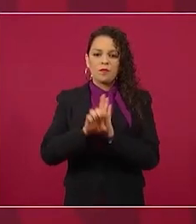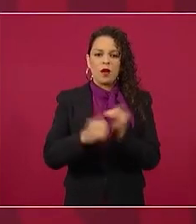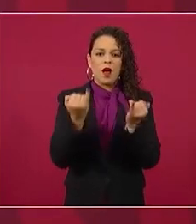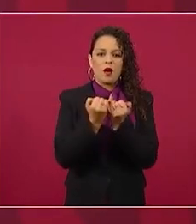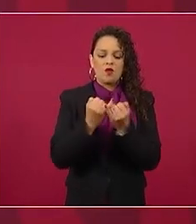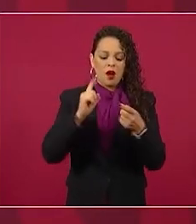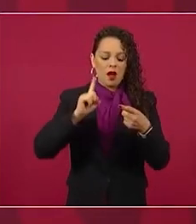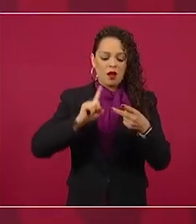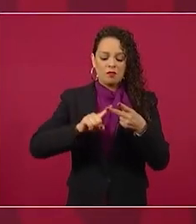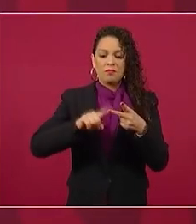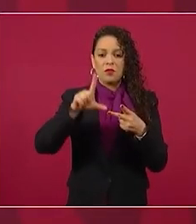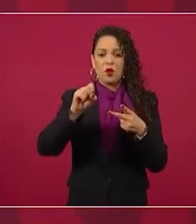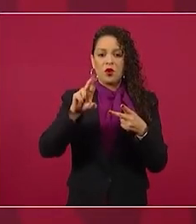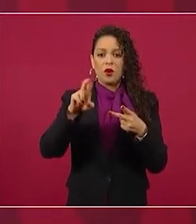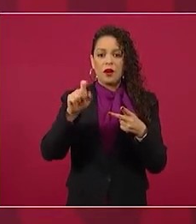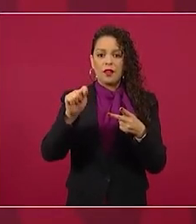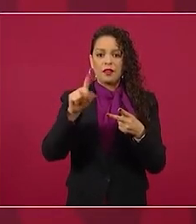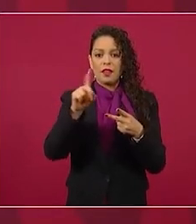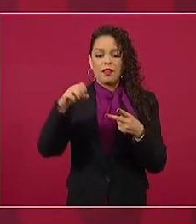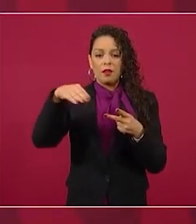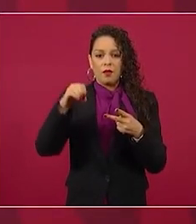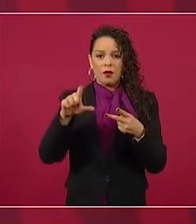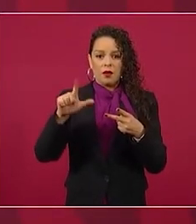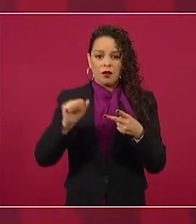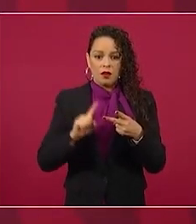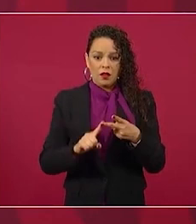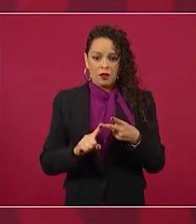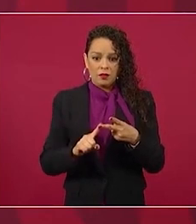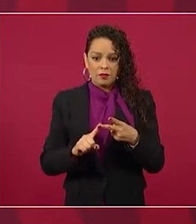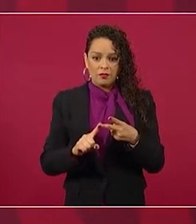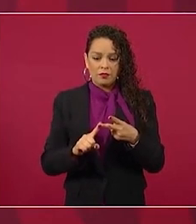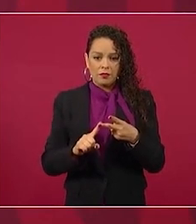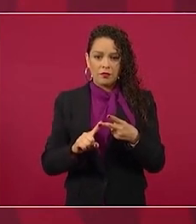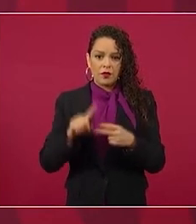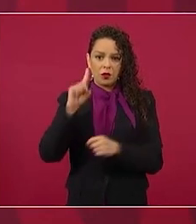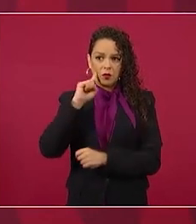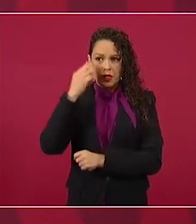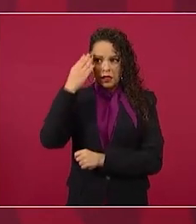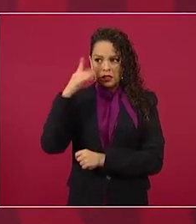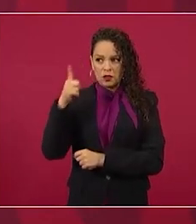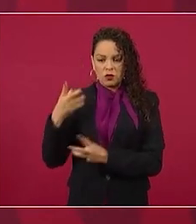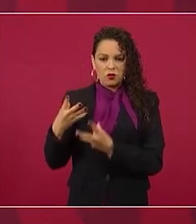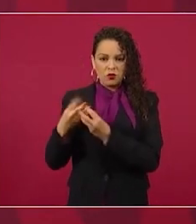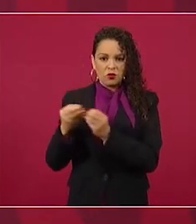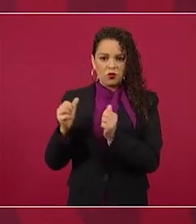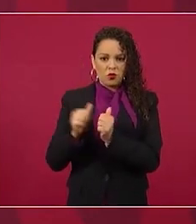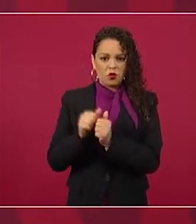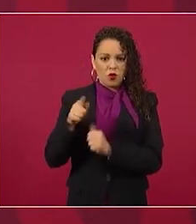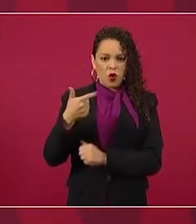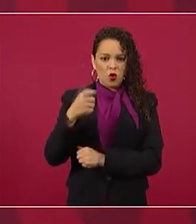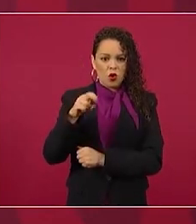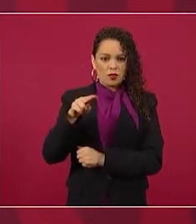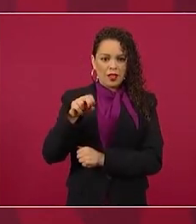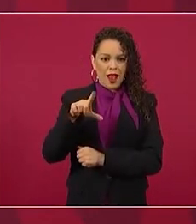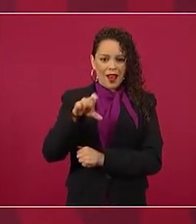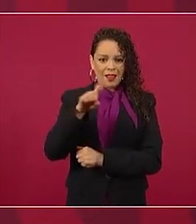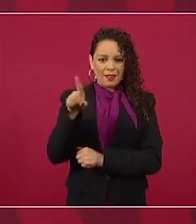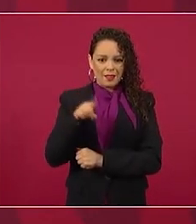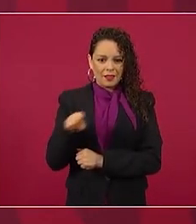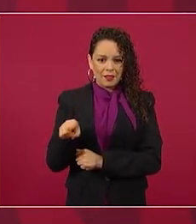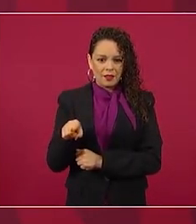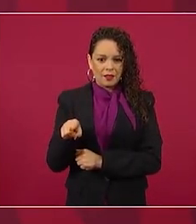la señora que está con Claudio X. González que pertenece al grupo de Aguilar Camín,